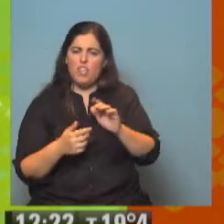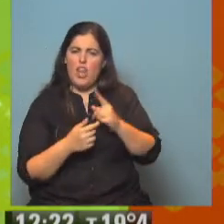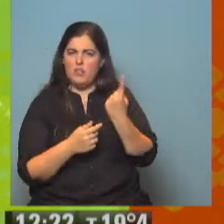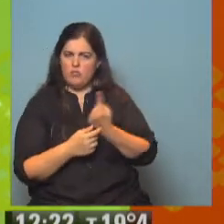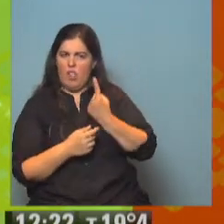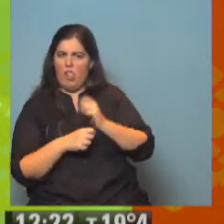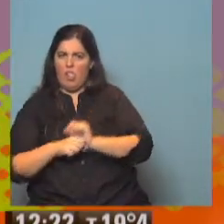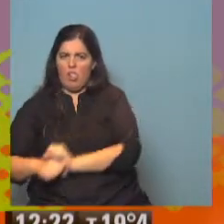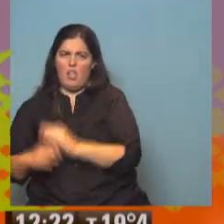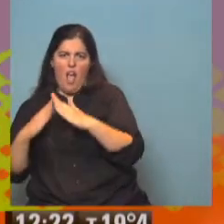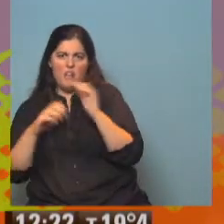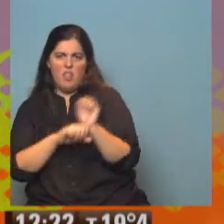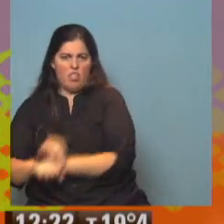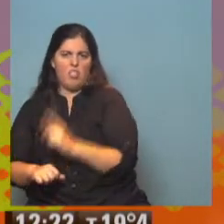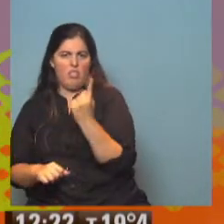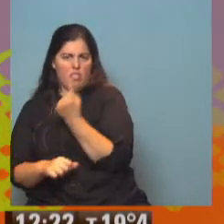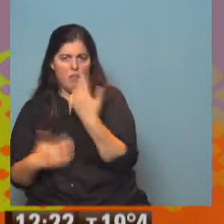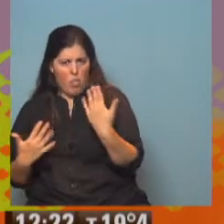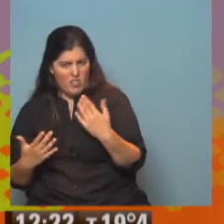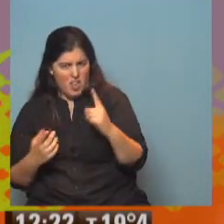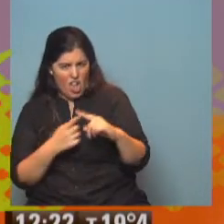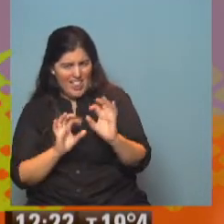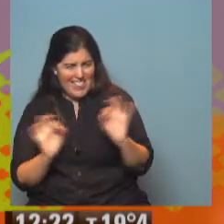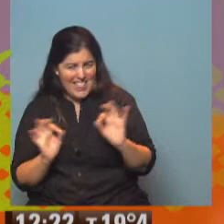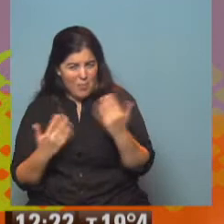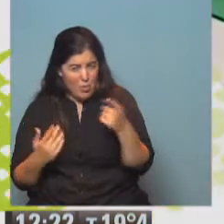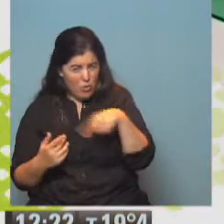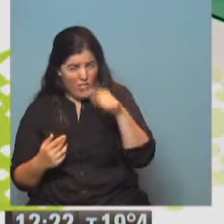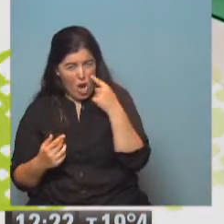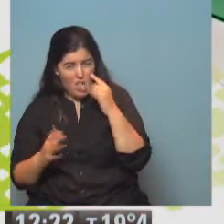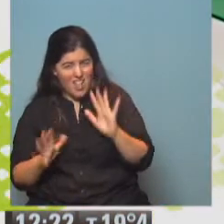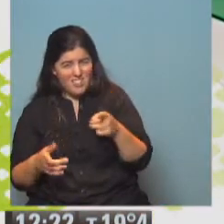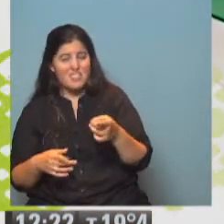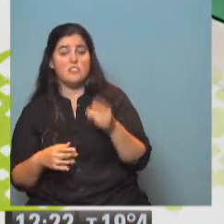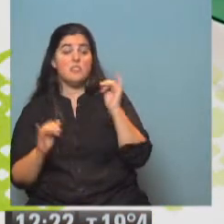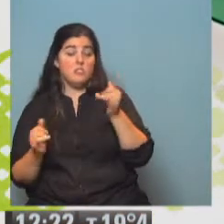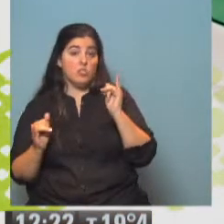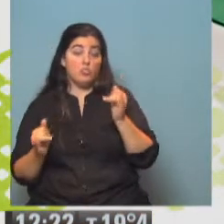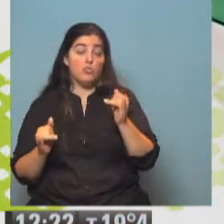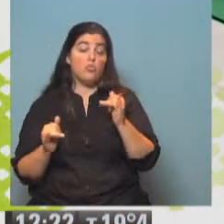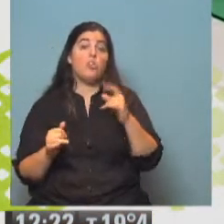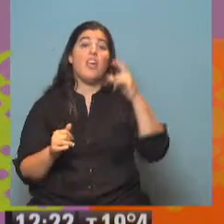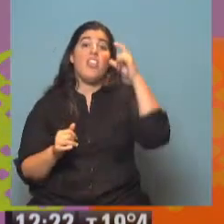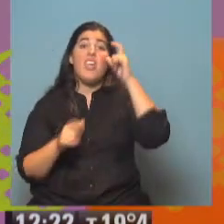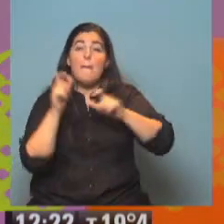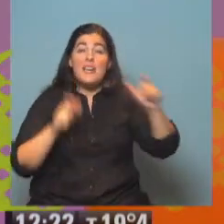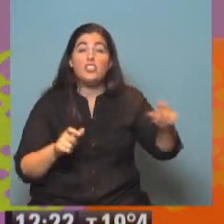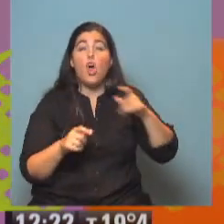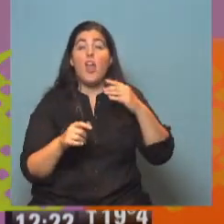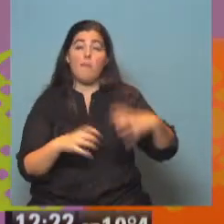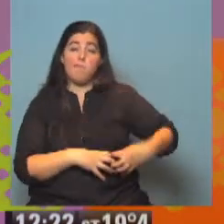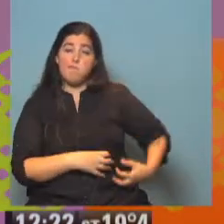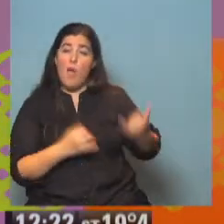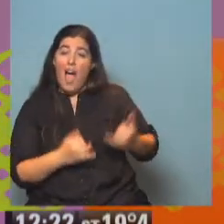quedarse en su casa y no conectarse más con nadie por eso. Sí, sí, sí. ¿Conocen? Nosotros realmente decimos que de 10 ostomizados, 5 no necesitan